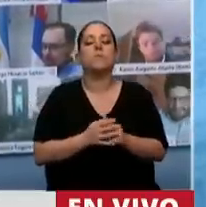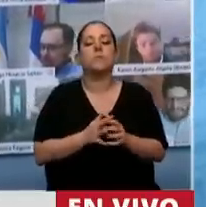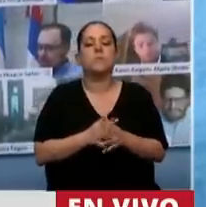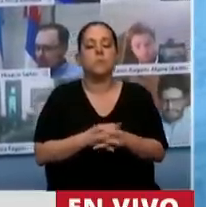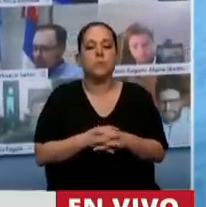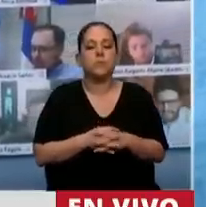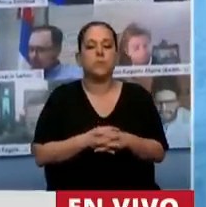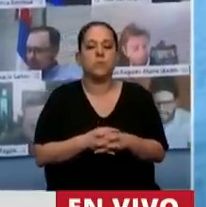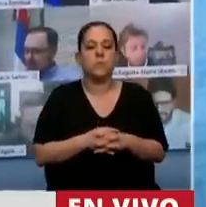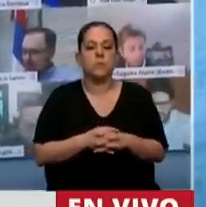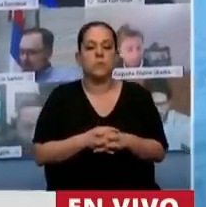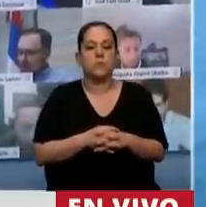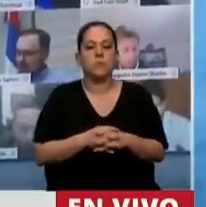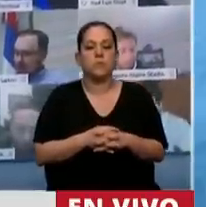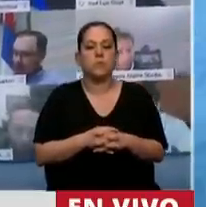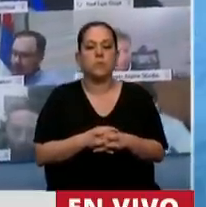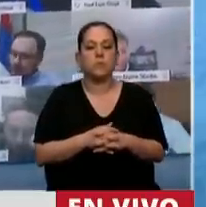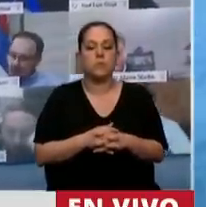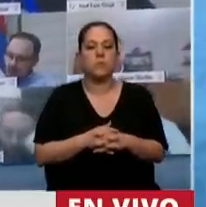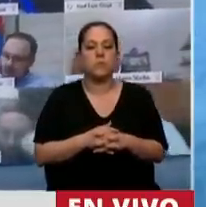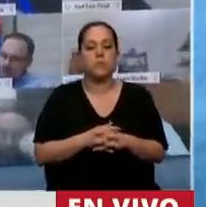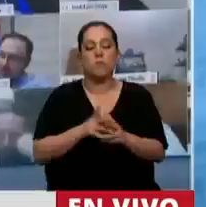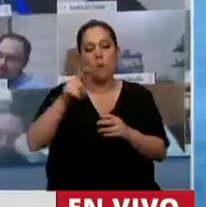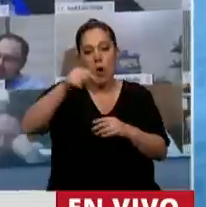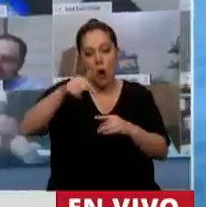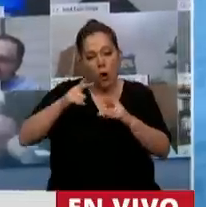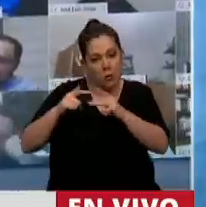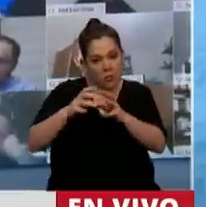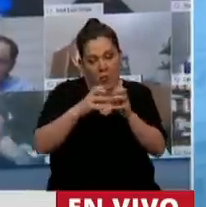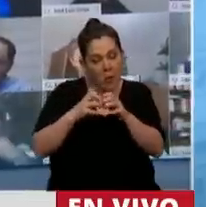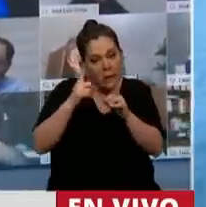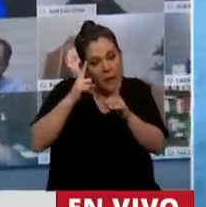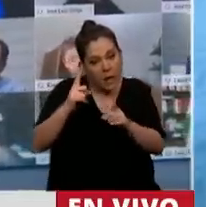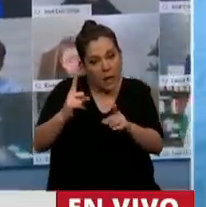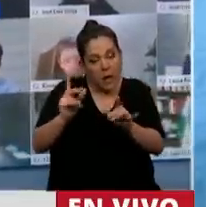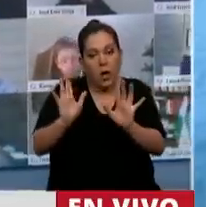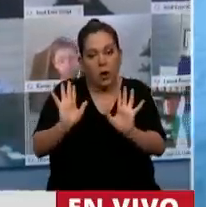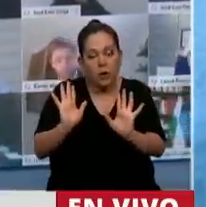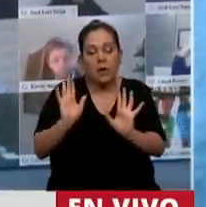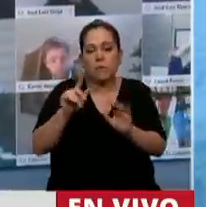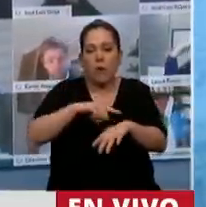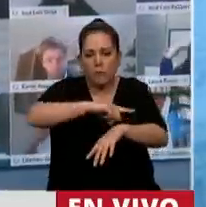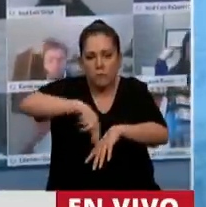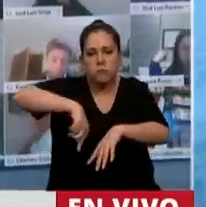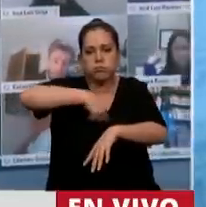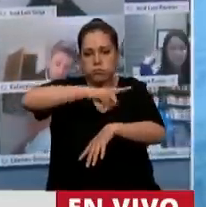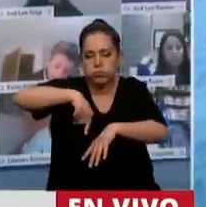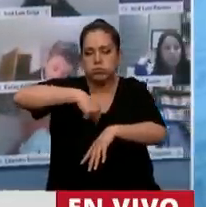Creo que el debate que se da a lo largo de todas estas horas